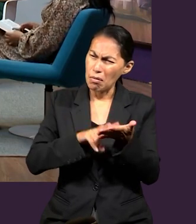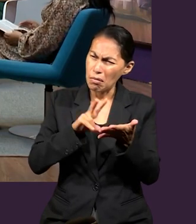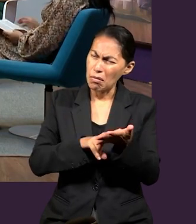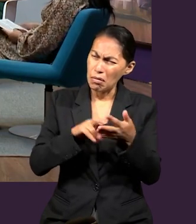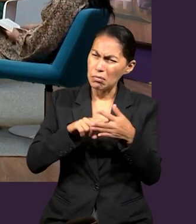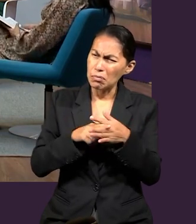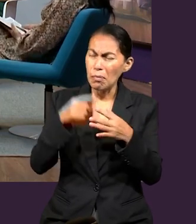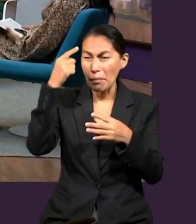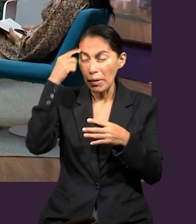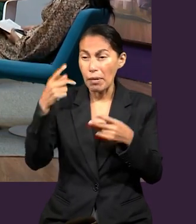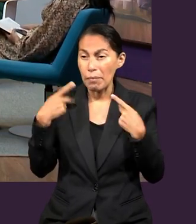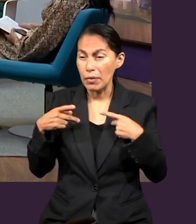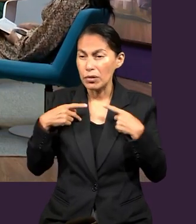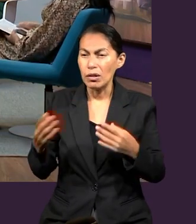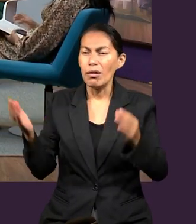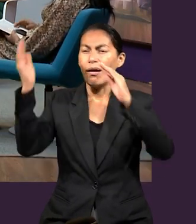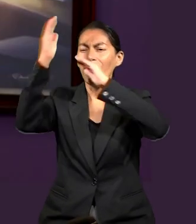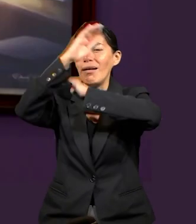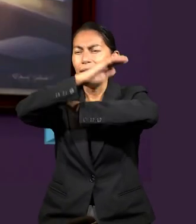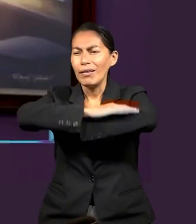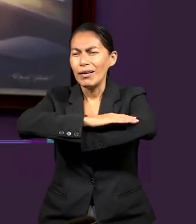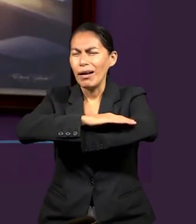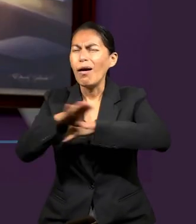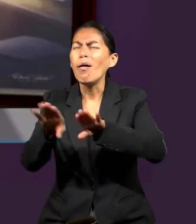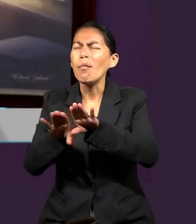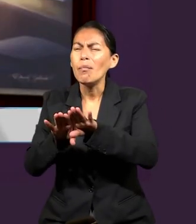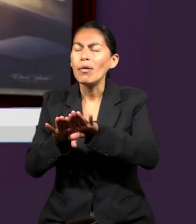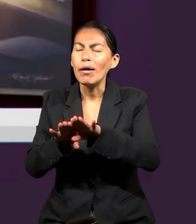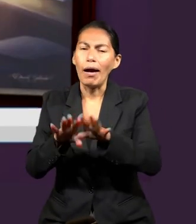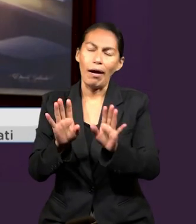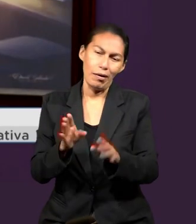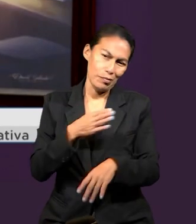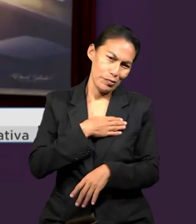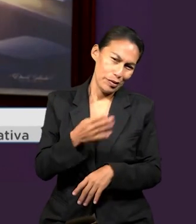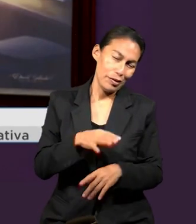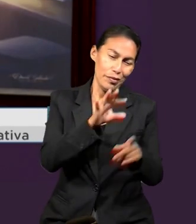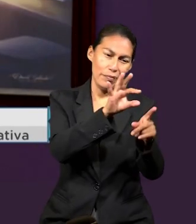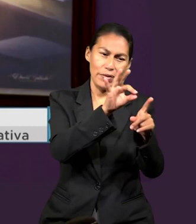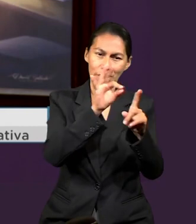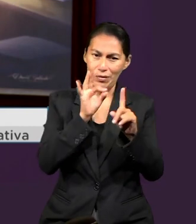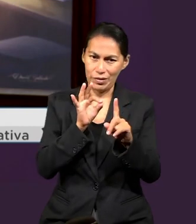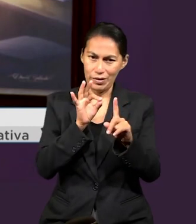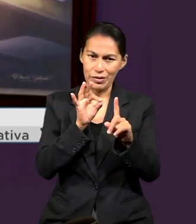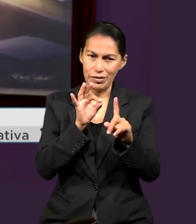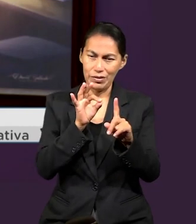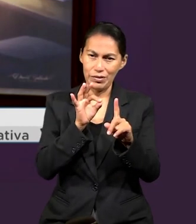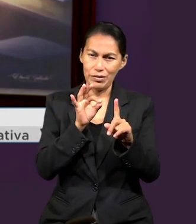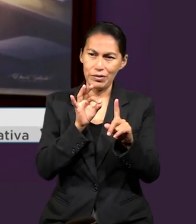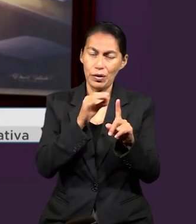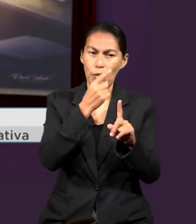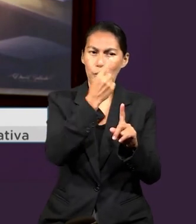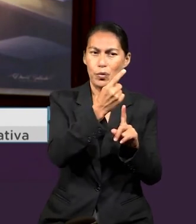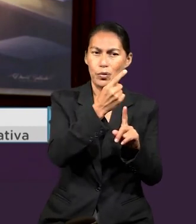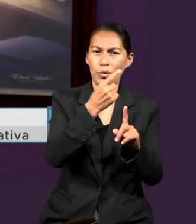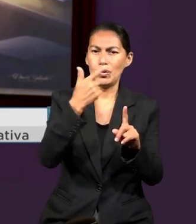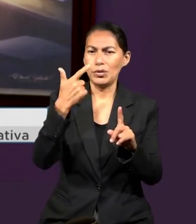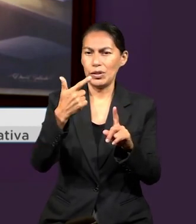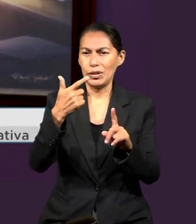reconciliarte con otra persona? Bueno, a base de lo que dice Efesios